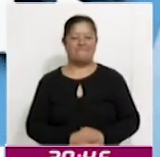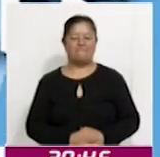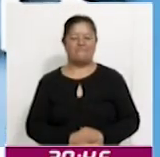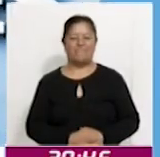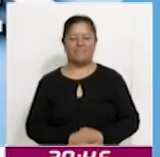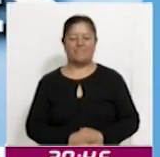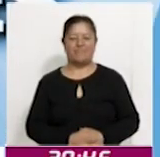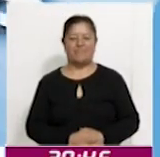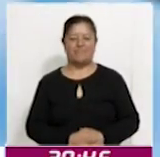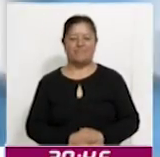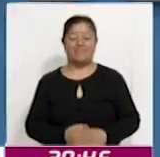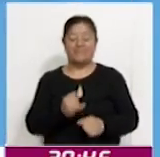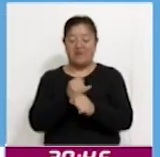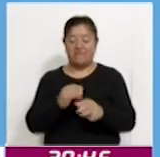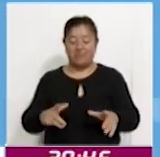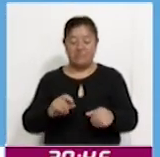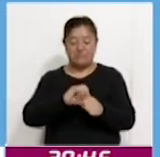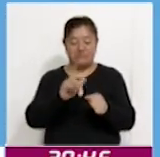Breves nacionales.